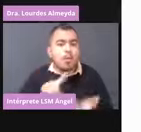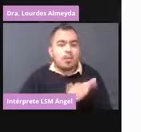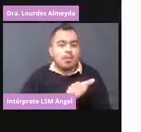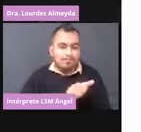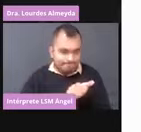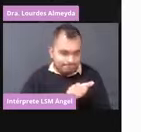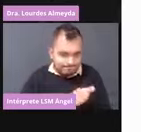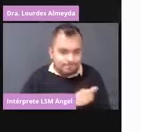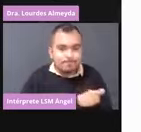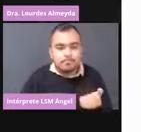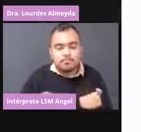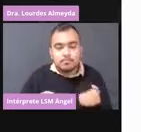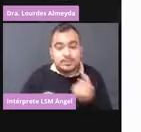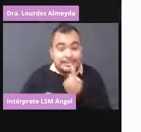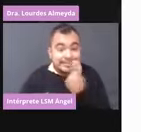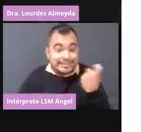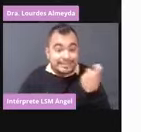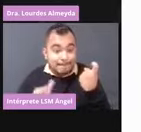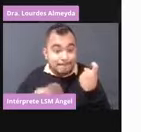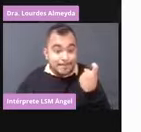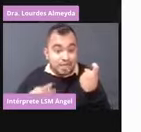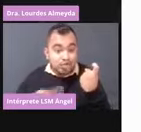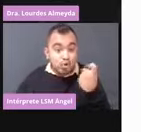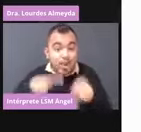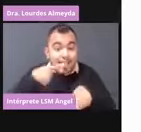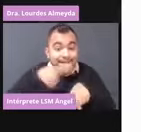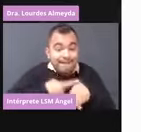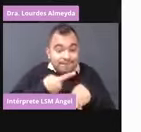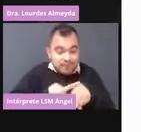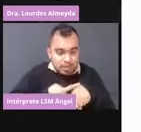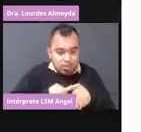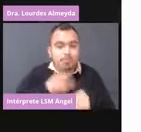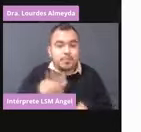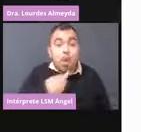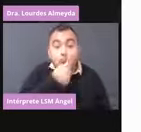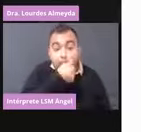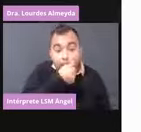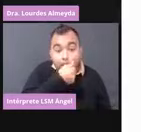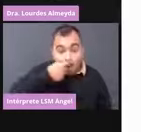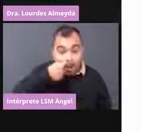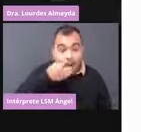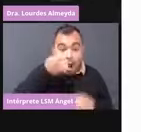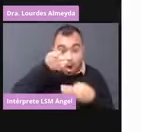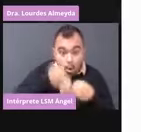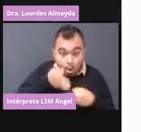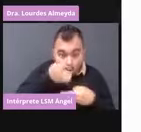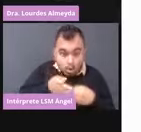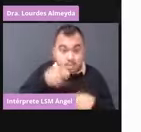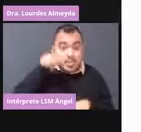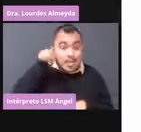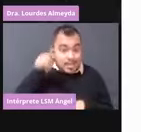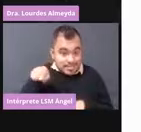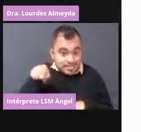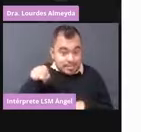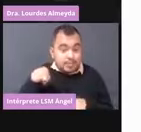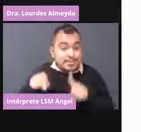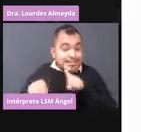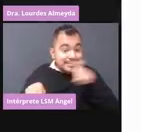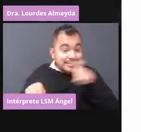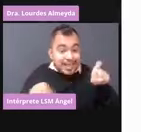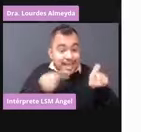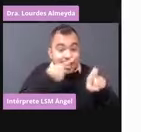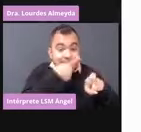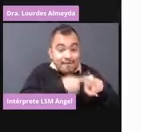en 100 enfermos. O sea, aquí en Benito Juárez y en este momento tenemos por cada 100 enfermos 5